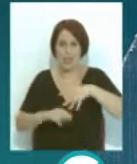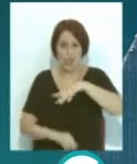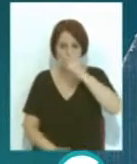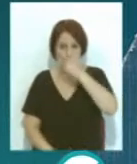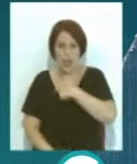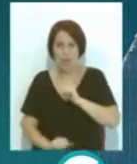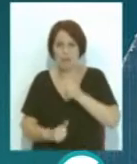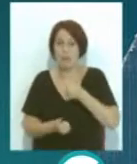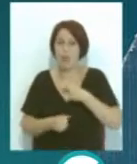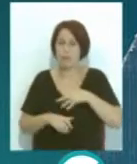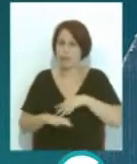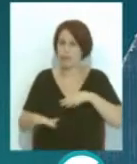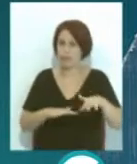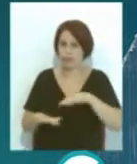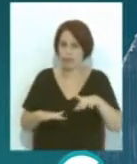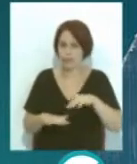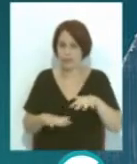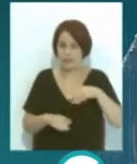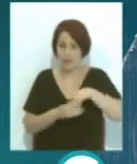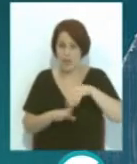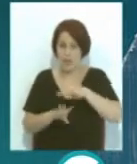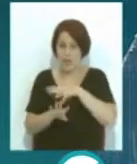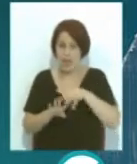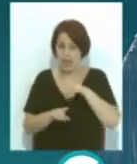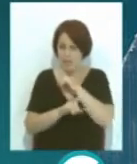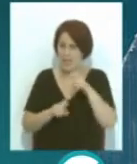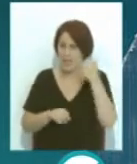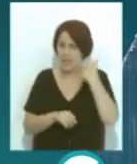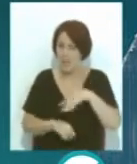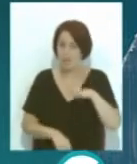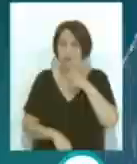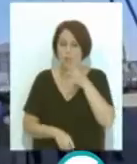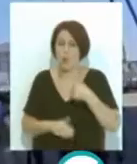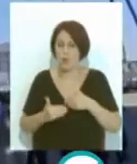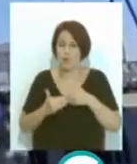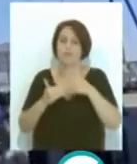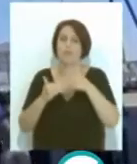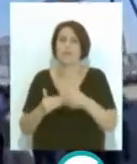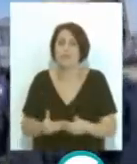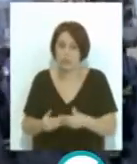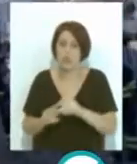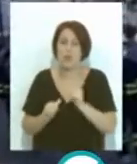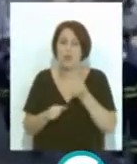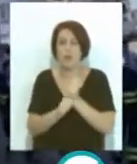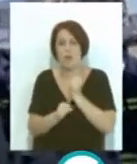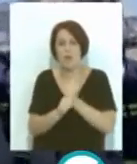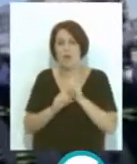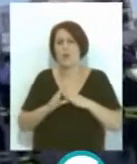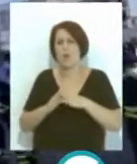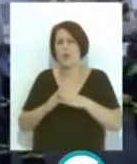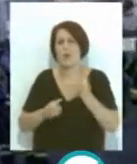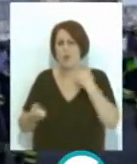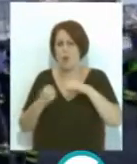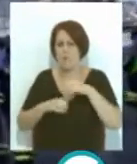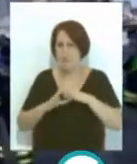protagonizaban una movilización dentro de ese calendario anunciado por el retraso en la orden de ejecución del buque de acción